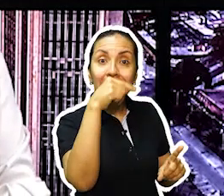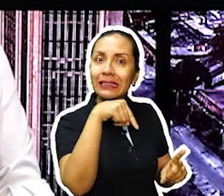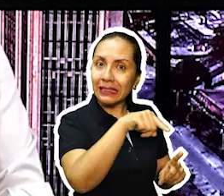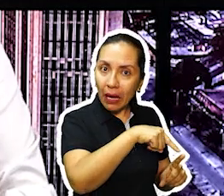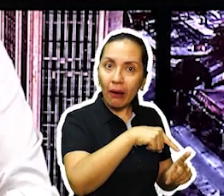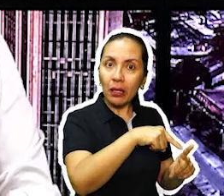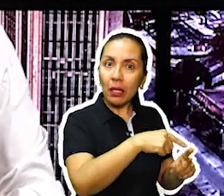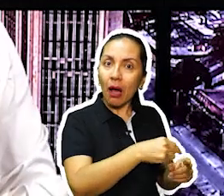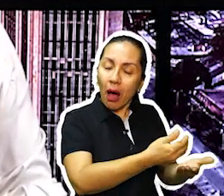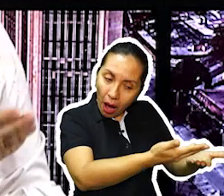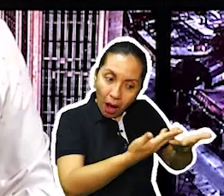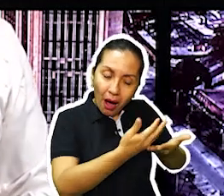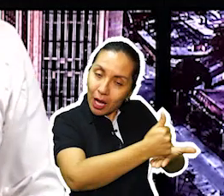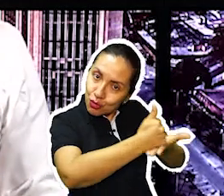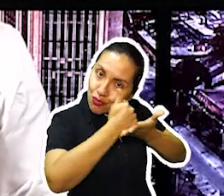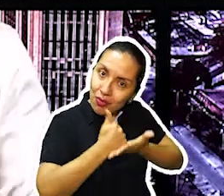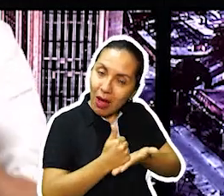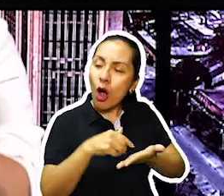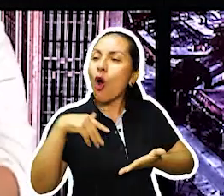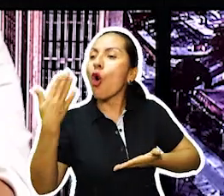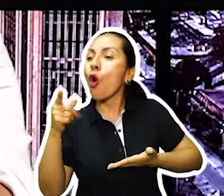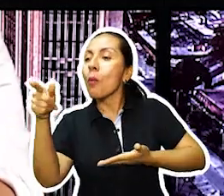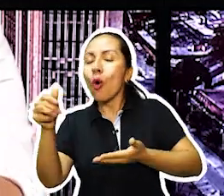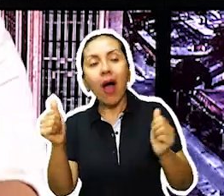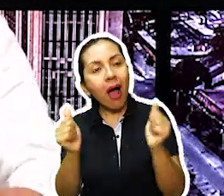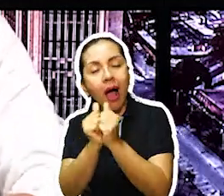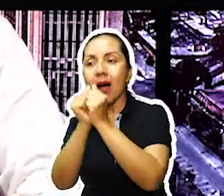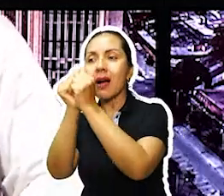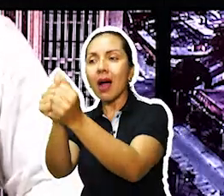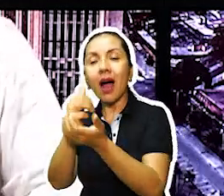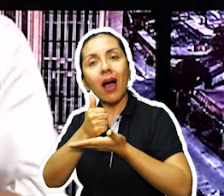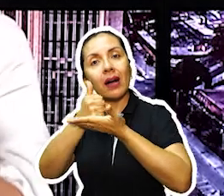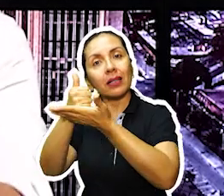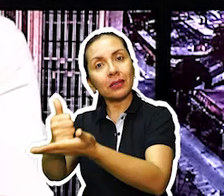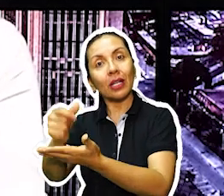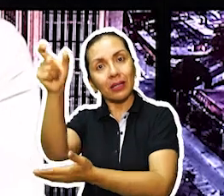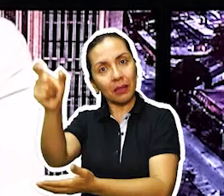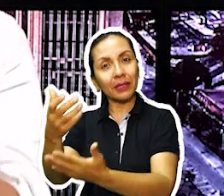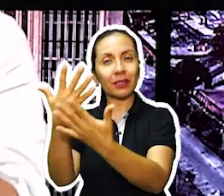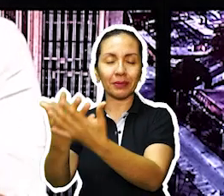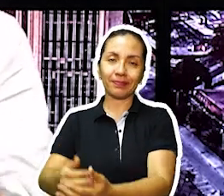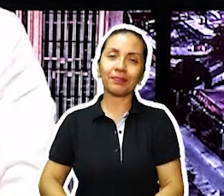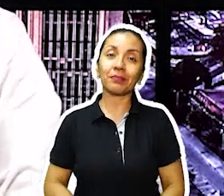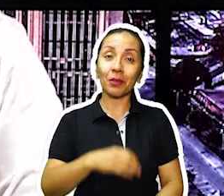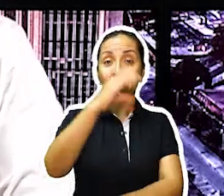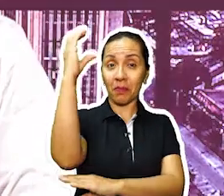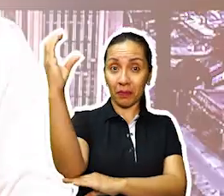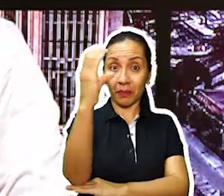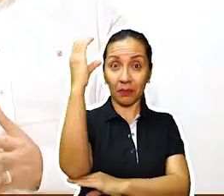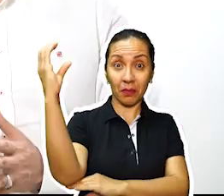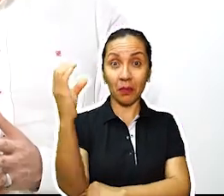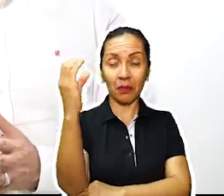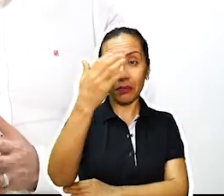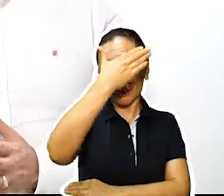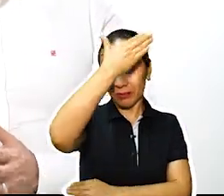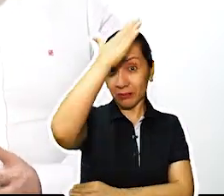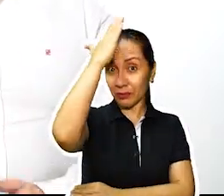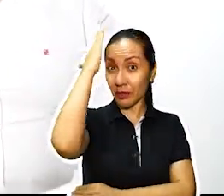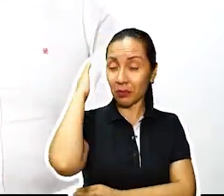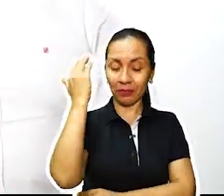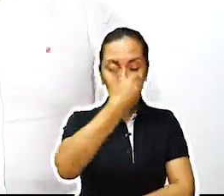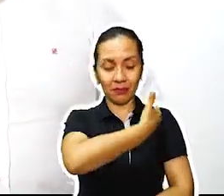organizaciones sociales, organizaciones religiosas que nos ayuden en ese acompañamiento a esa persona que está en la cárcel de Colombia. Por